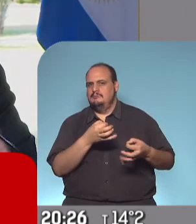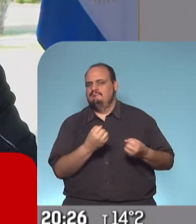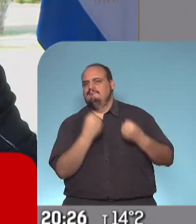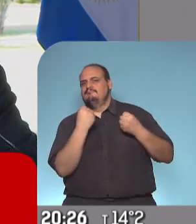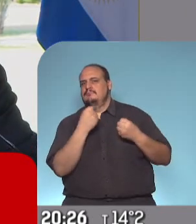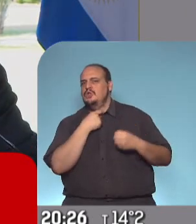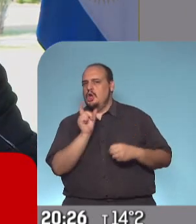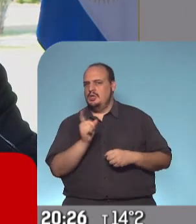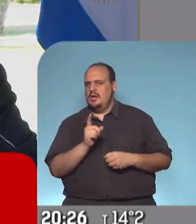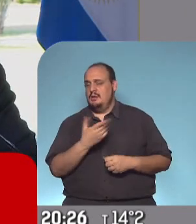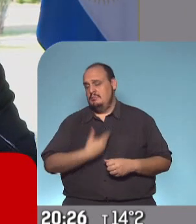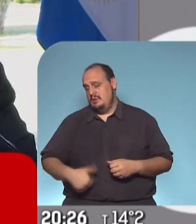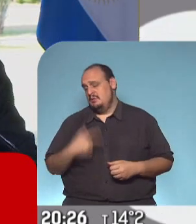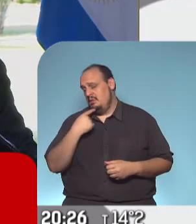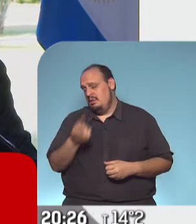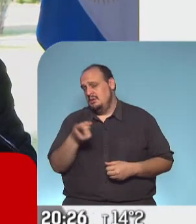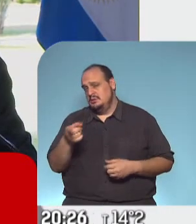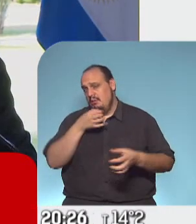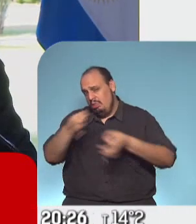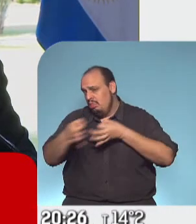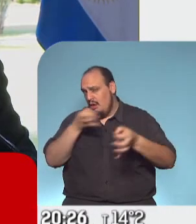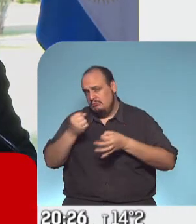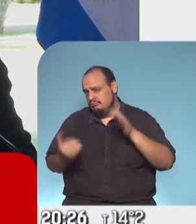bueno el presidente considera que el diálogo es fundamental para sacar el país adelante eso